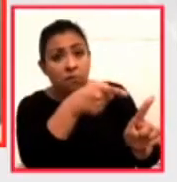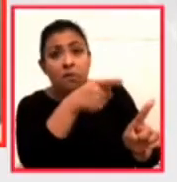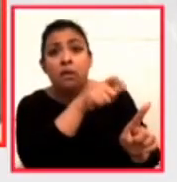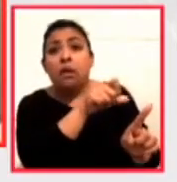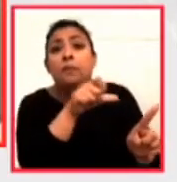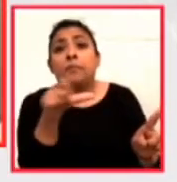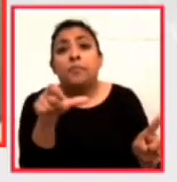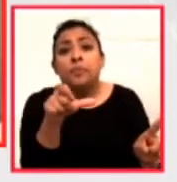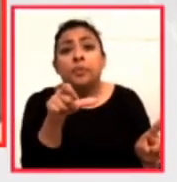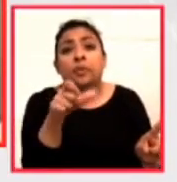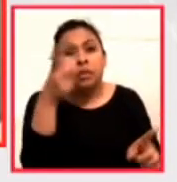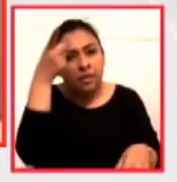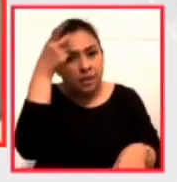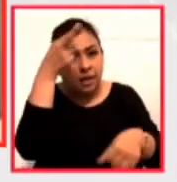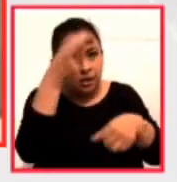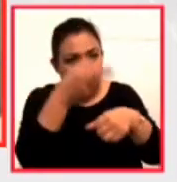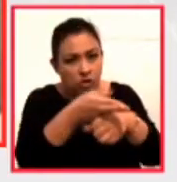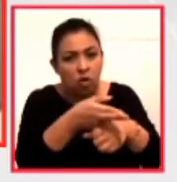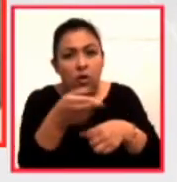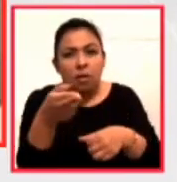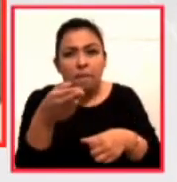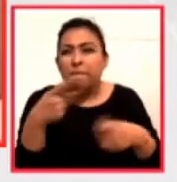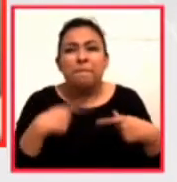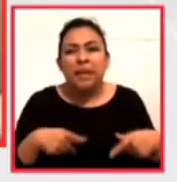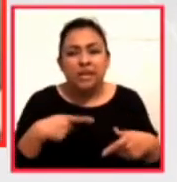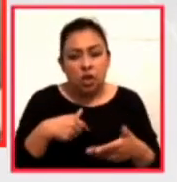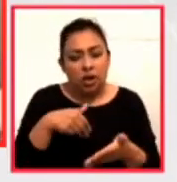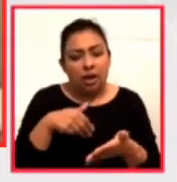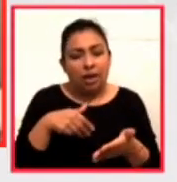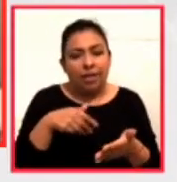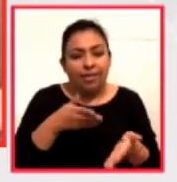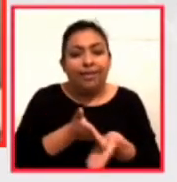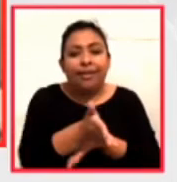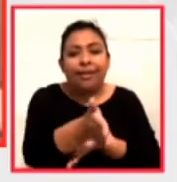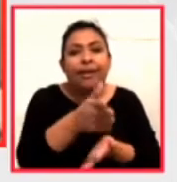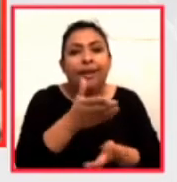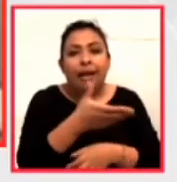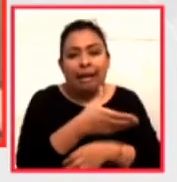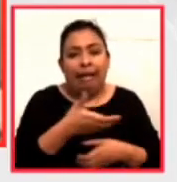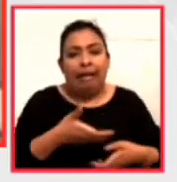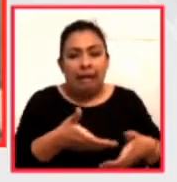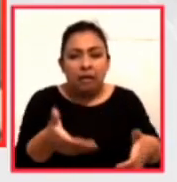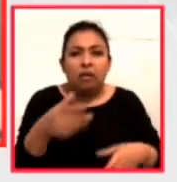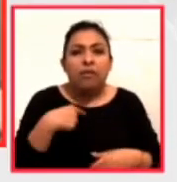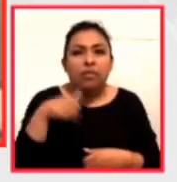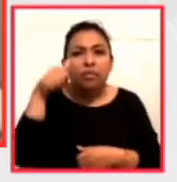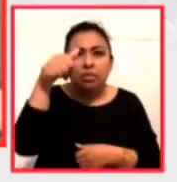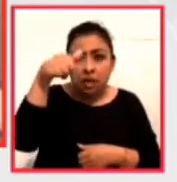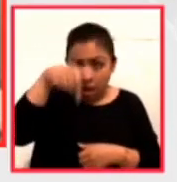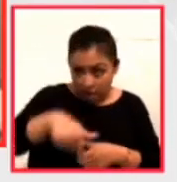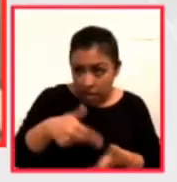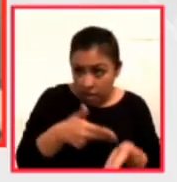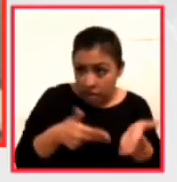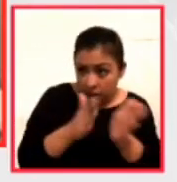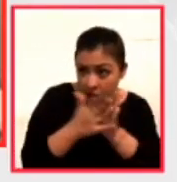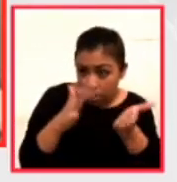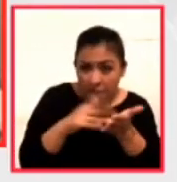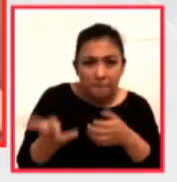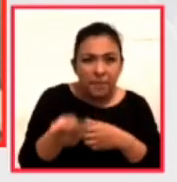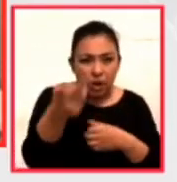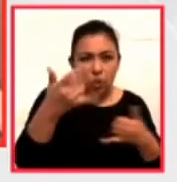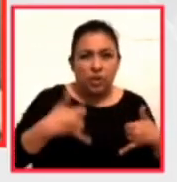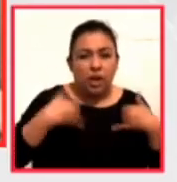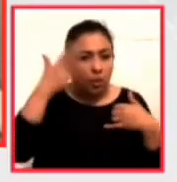hacia la dirección que le había dado un amigo. Tocó el timbre. ¿Aquí es el taller literario? Le preguntó al joven de pelo largo y